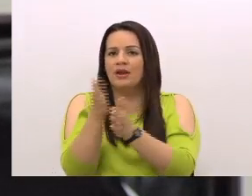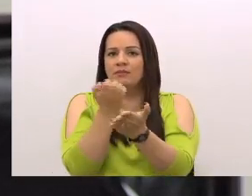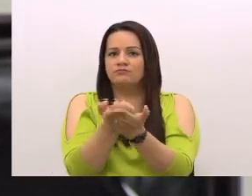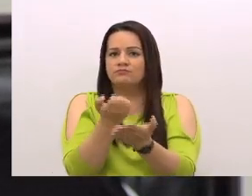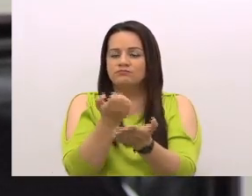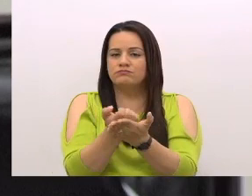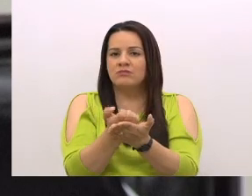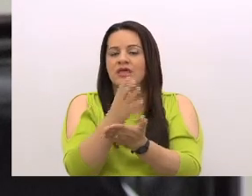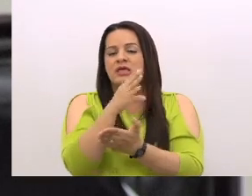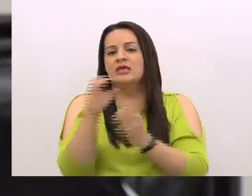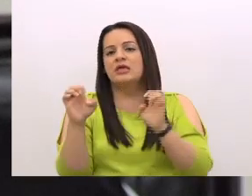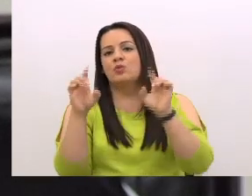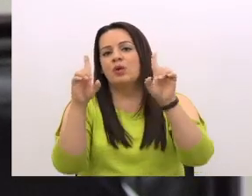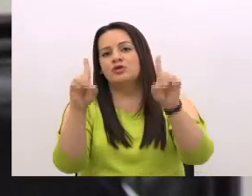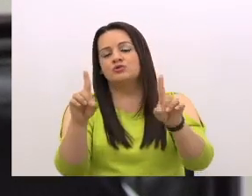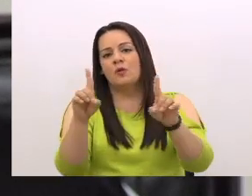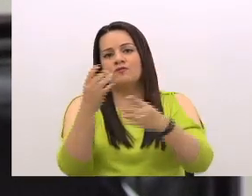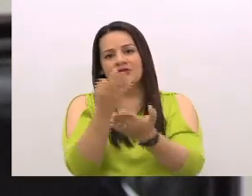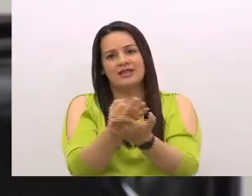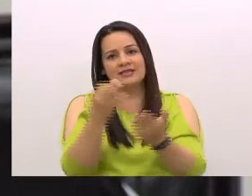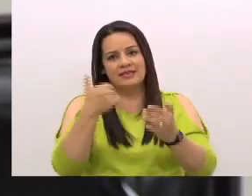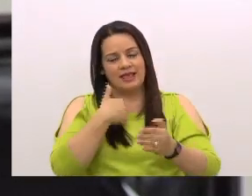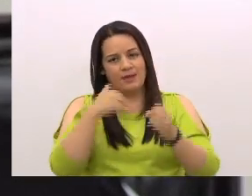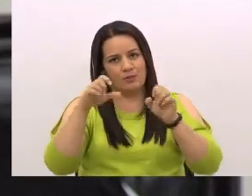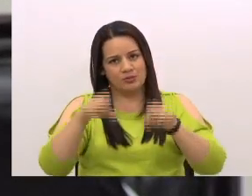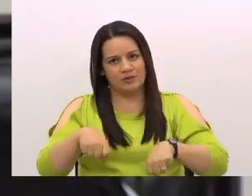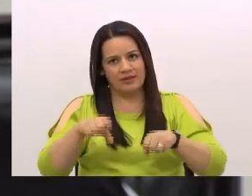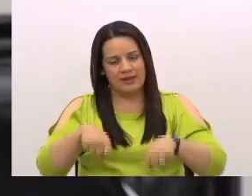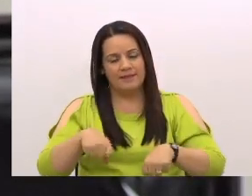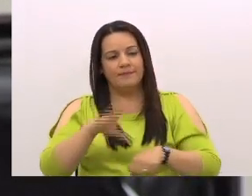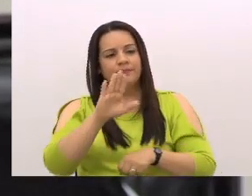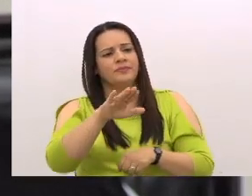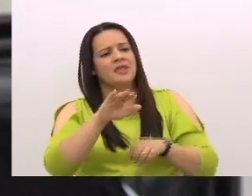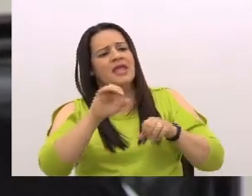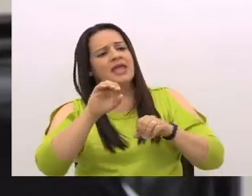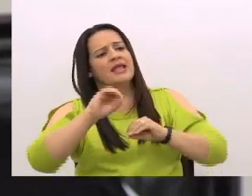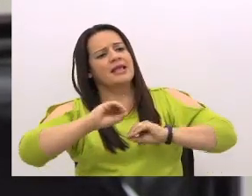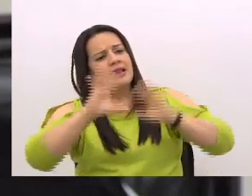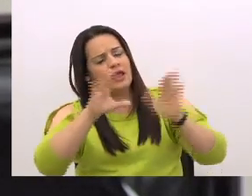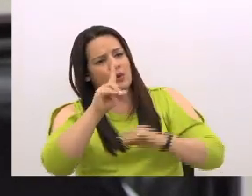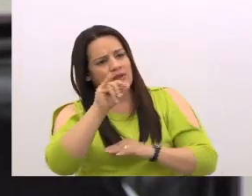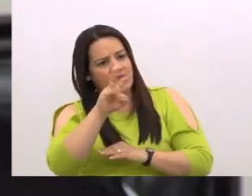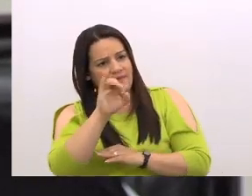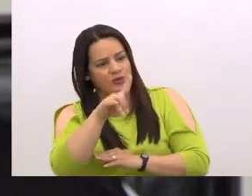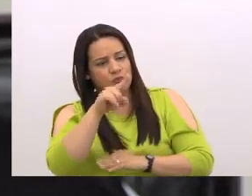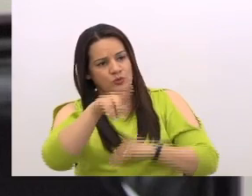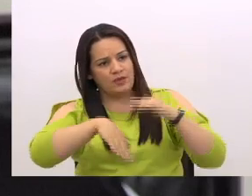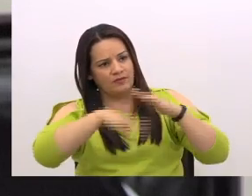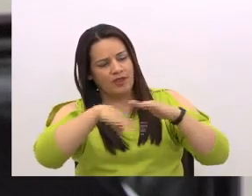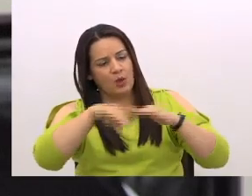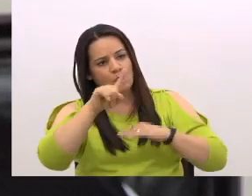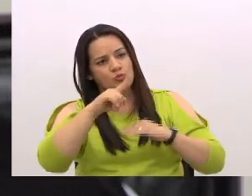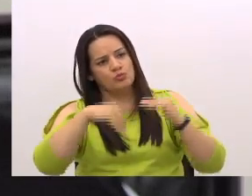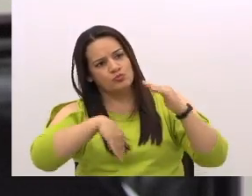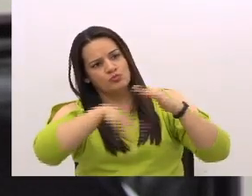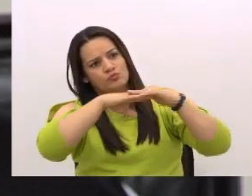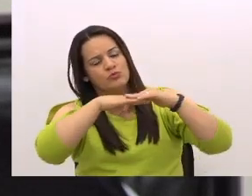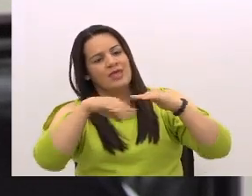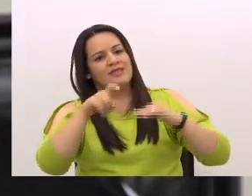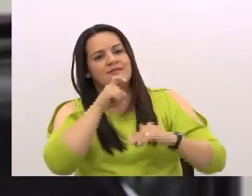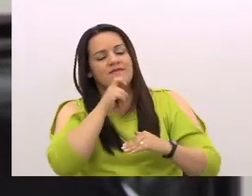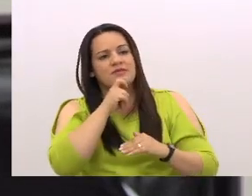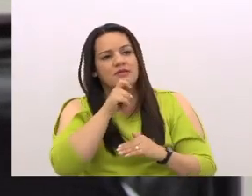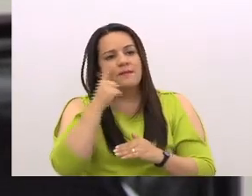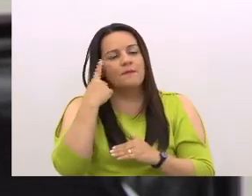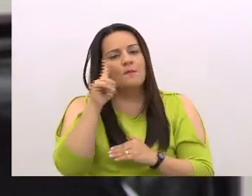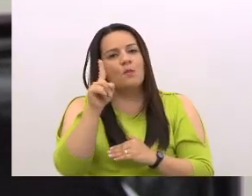que tengan capacidad. Hay que estar claros don David, de que lo que ustedes están fijando es un tope máximo, difícilmente por las